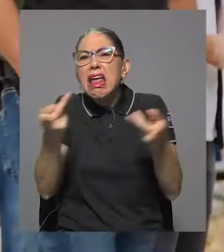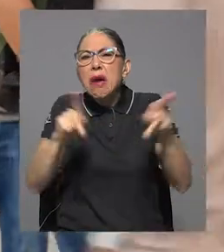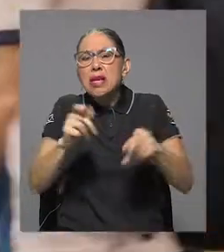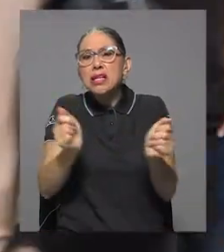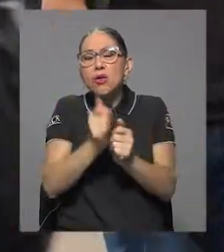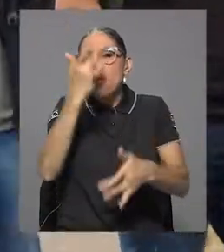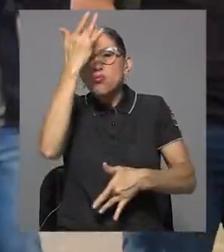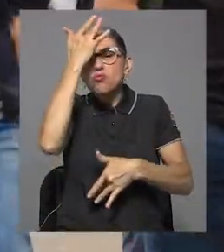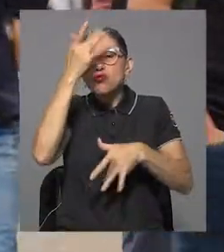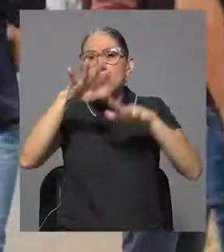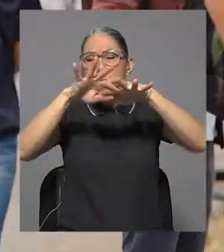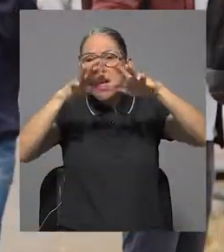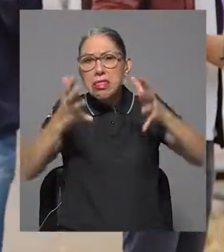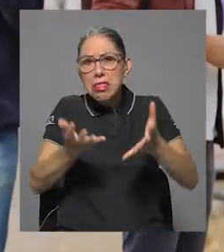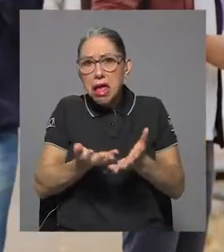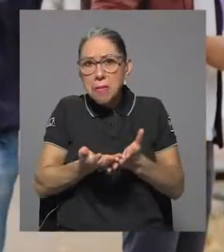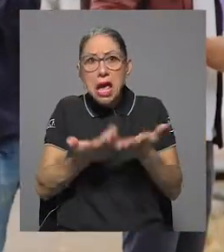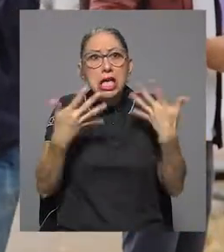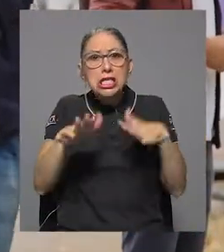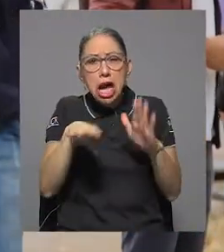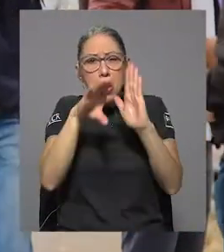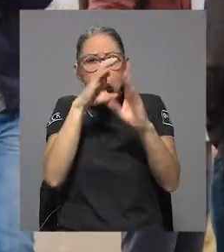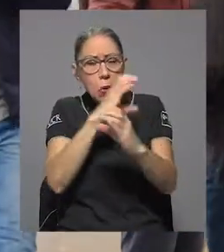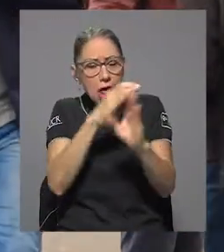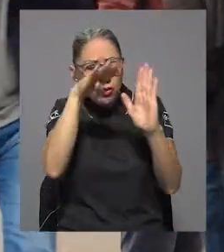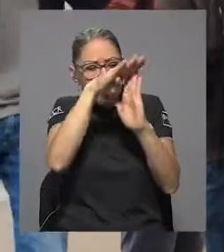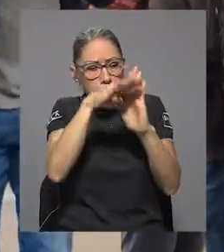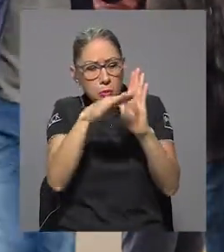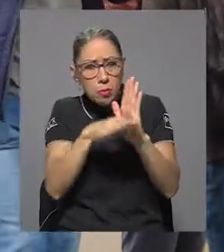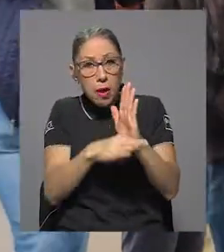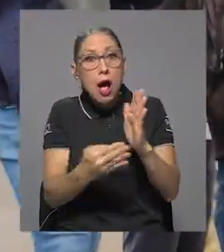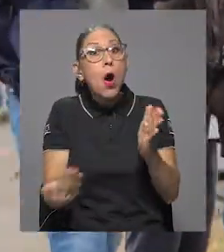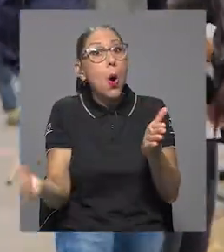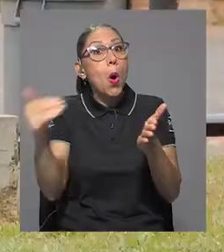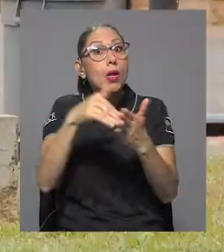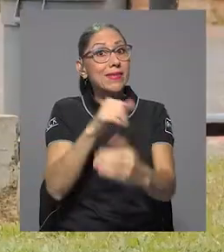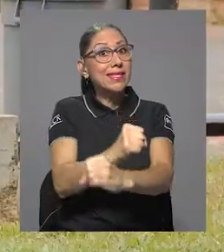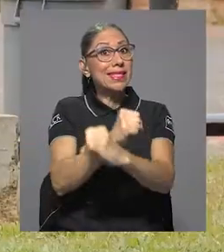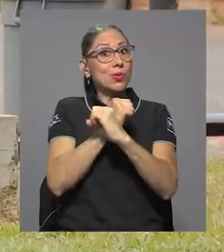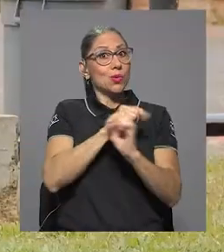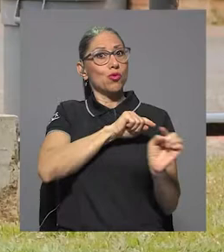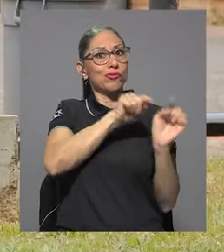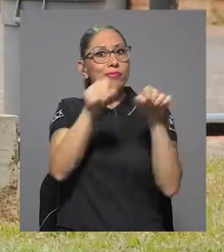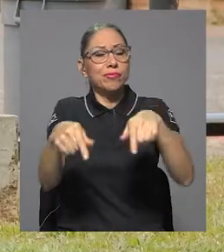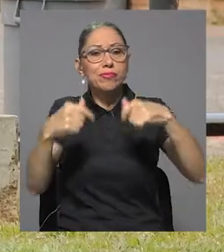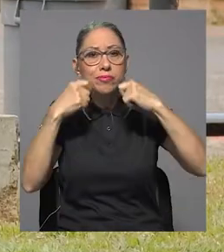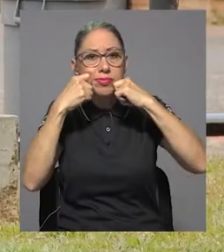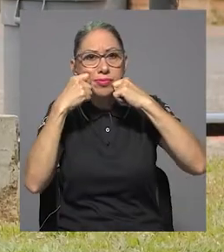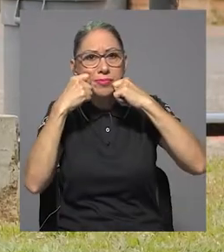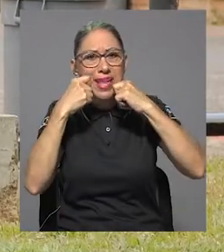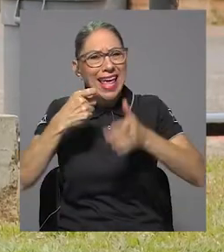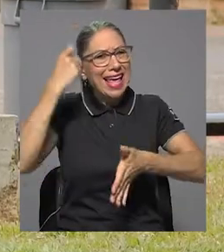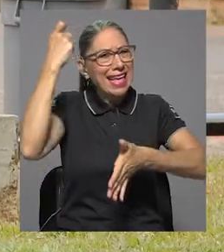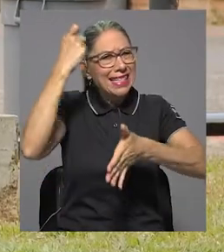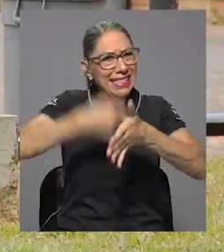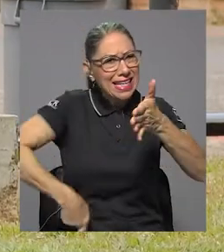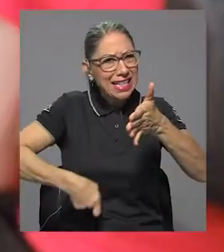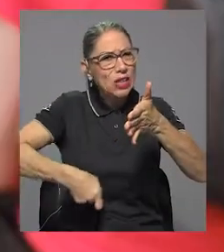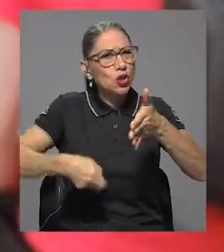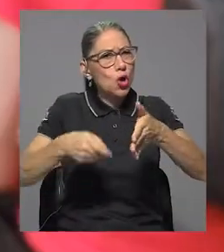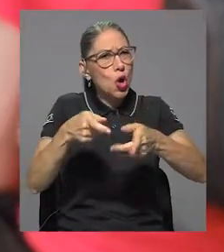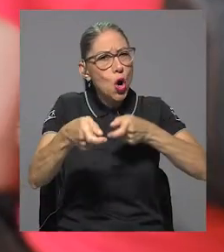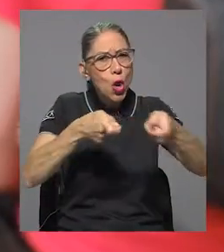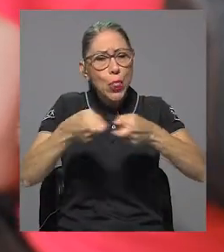las medidas para asegurar un retorno seguro a la presencialidad. Se seguirán estrictas medidas sanitarias,